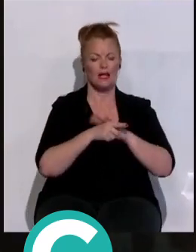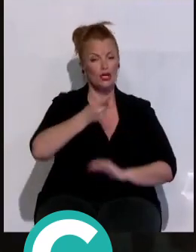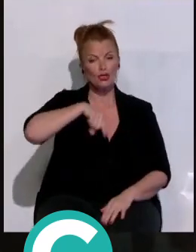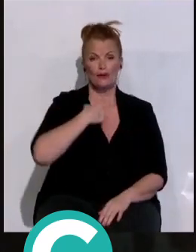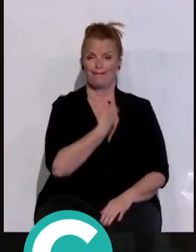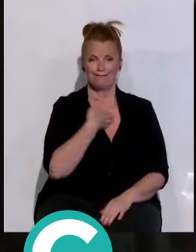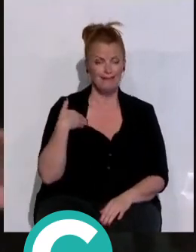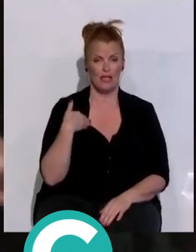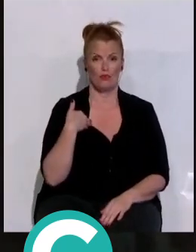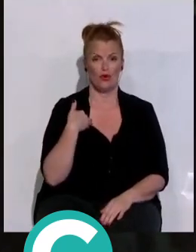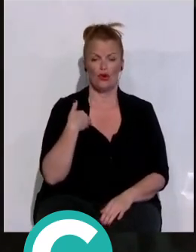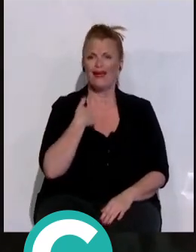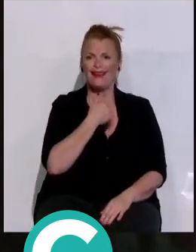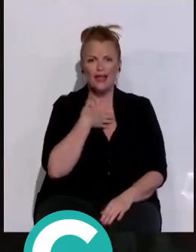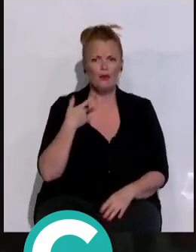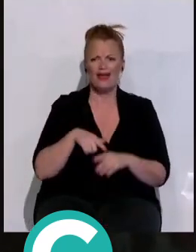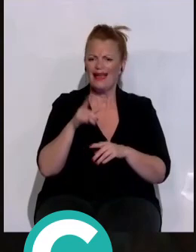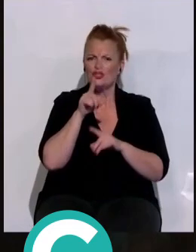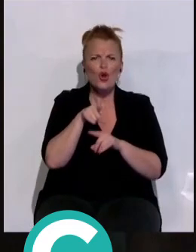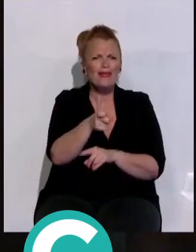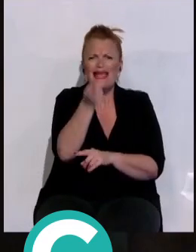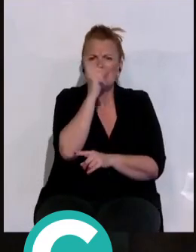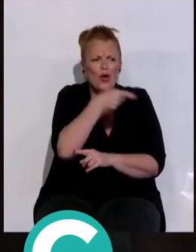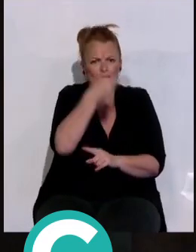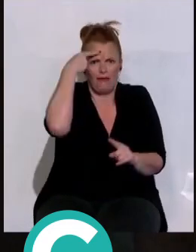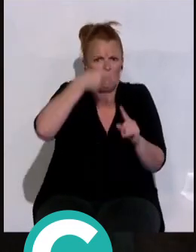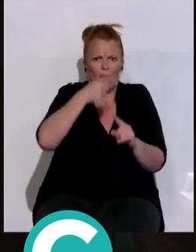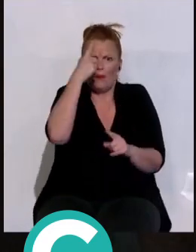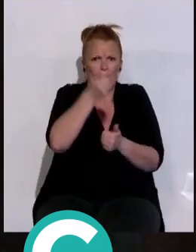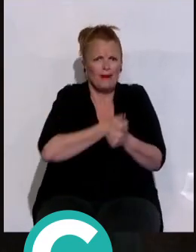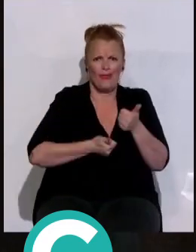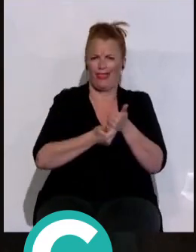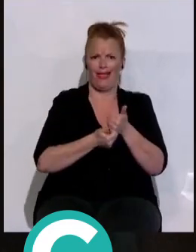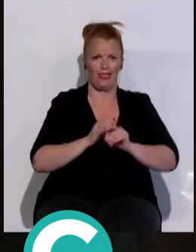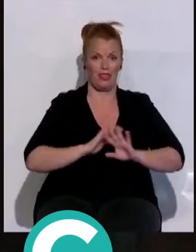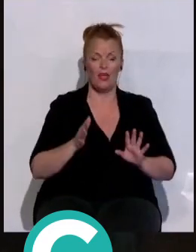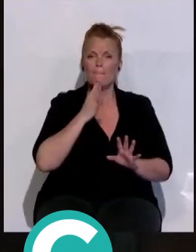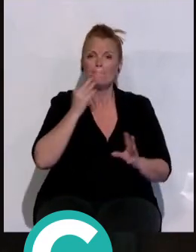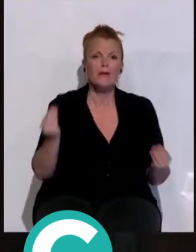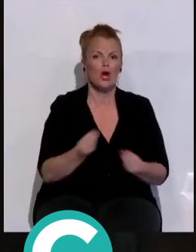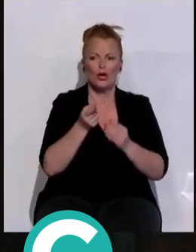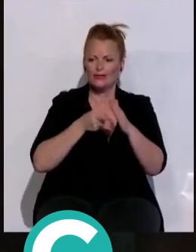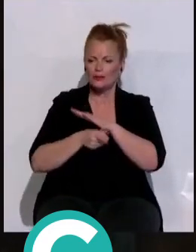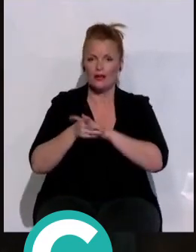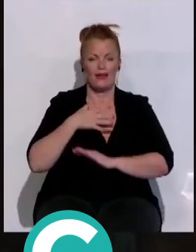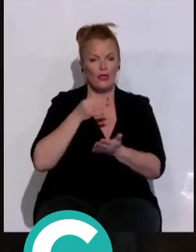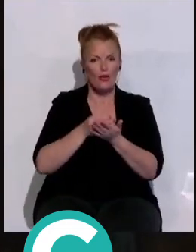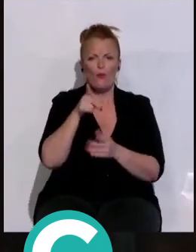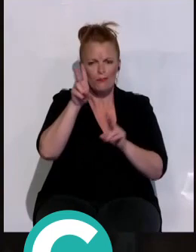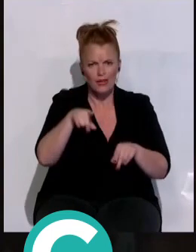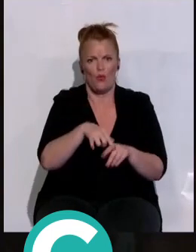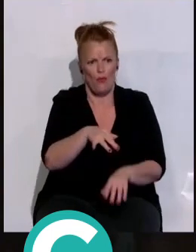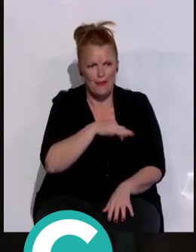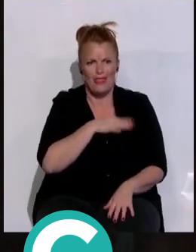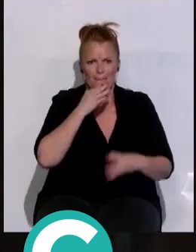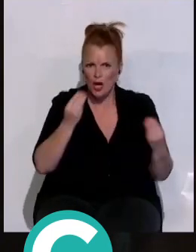nosotros queremos cambiar. No queremos cambiar nada más que eso. Queremos gestionar mejor esta ciudad porque se merece una